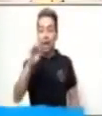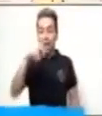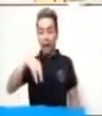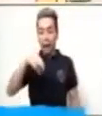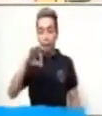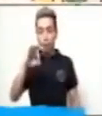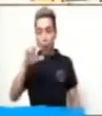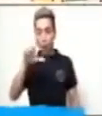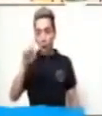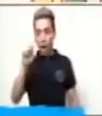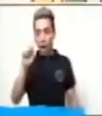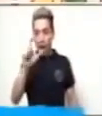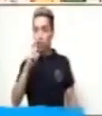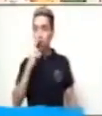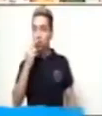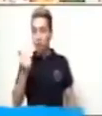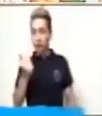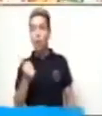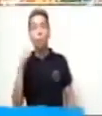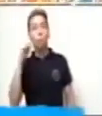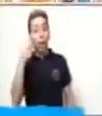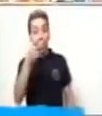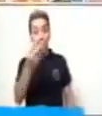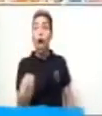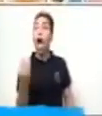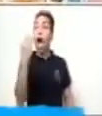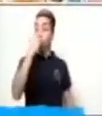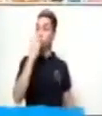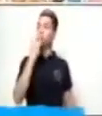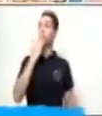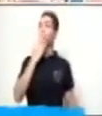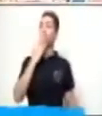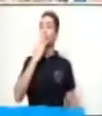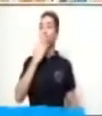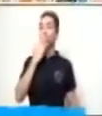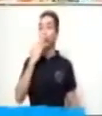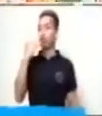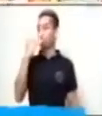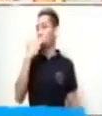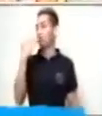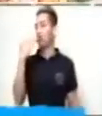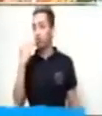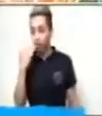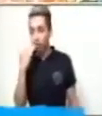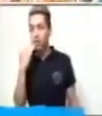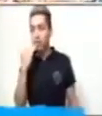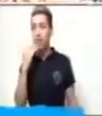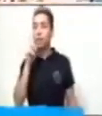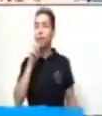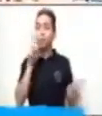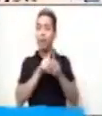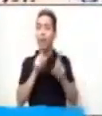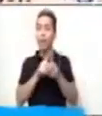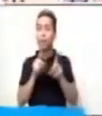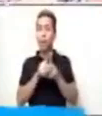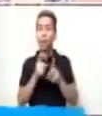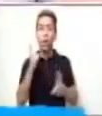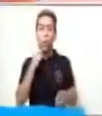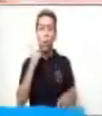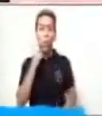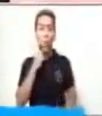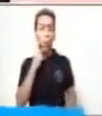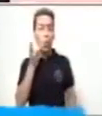jugosa y a la vez es dulce. En esta ocasión mencionamos varias características de la remolacha.